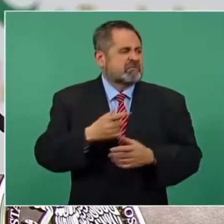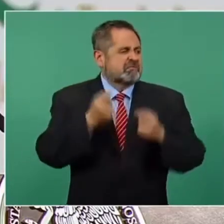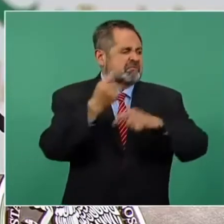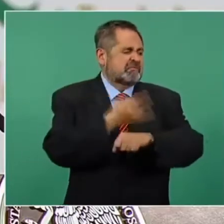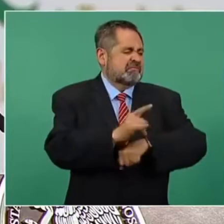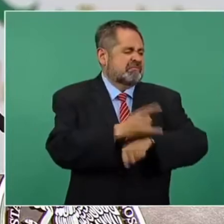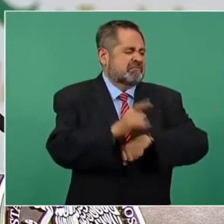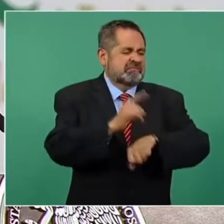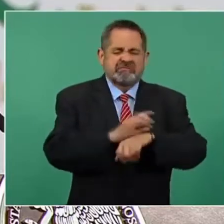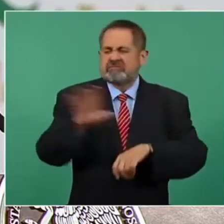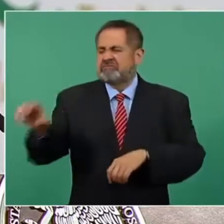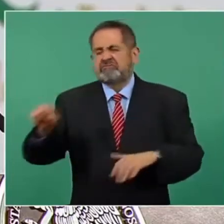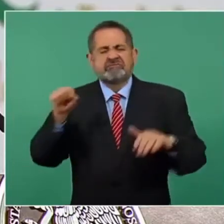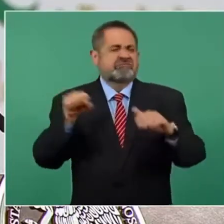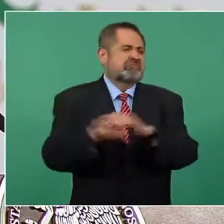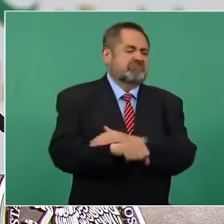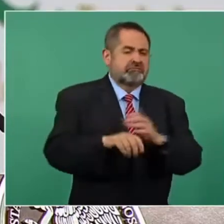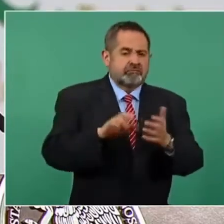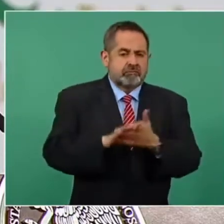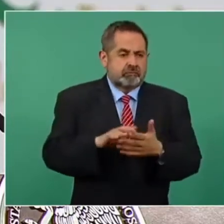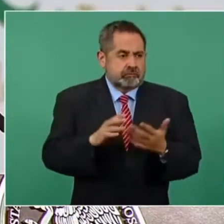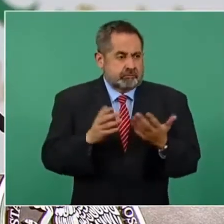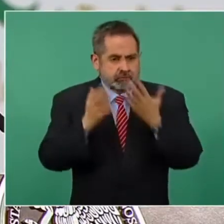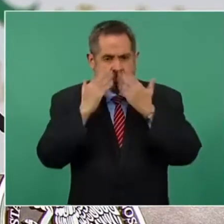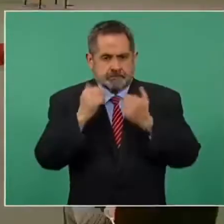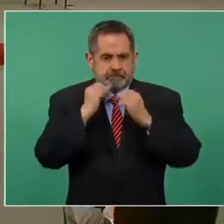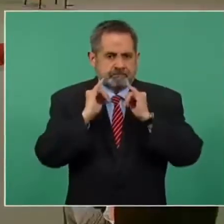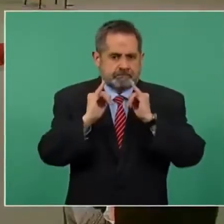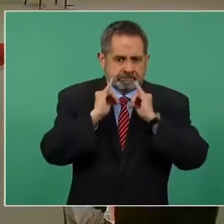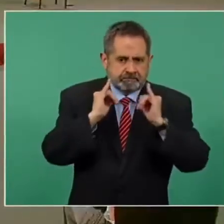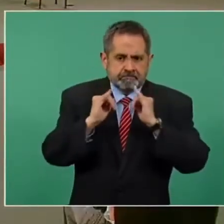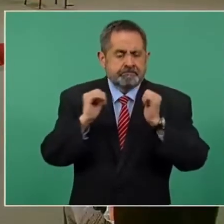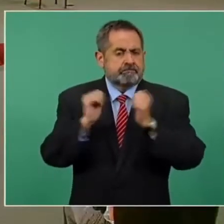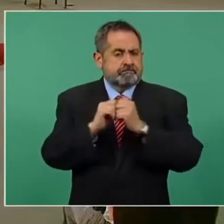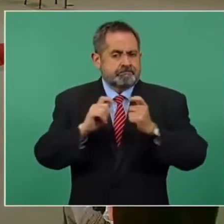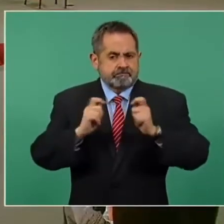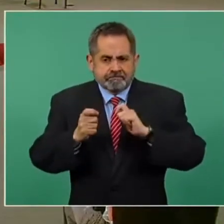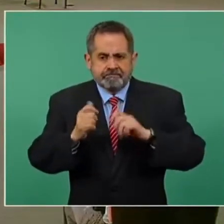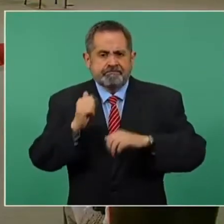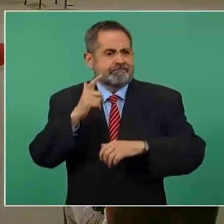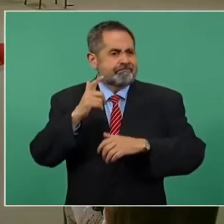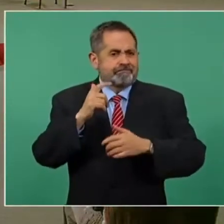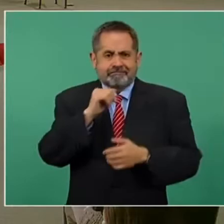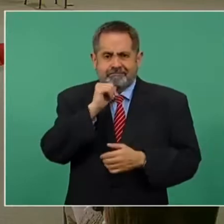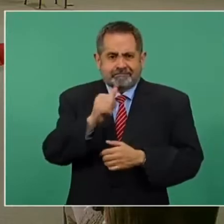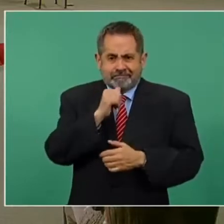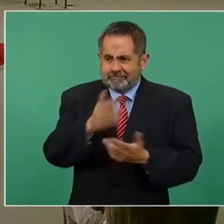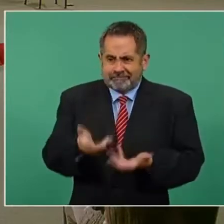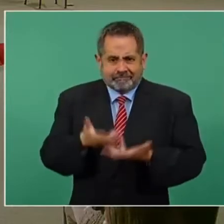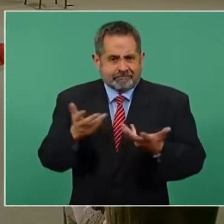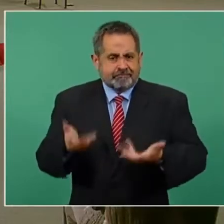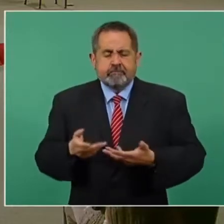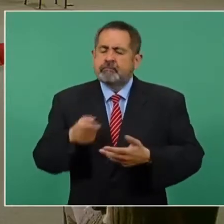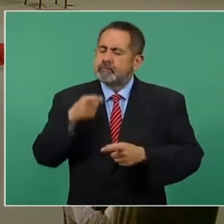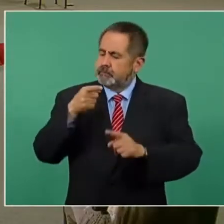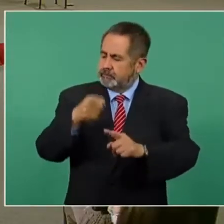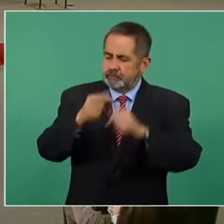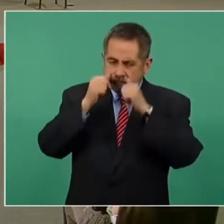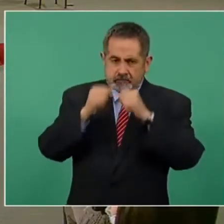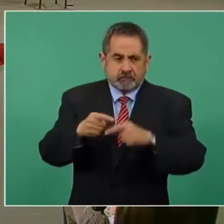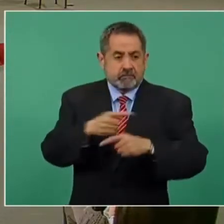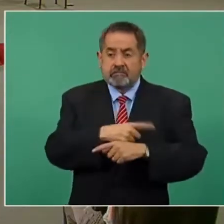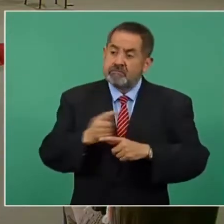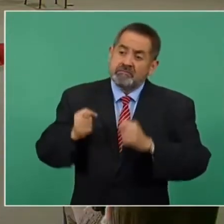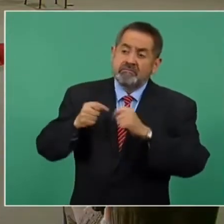para garantizar un traductor, un intérprete de lenguas en los procesos judiciales, robo sin violencia, sedición